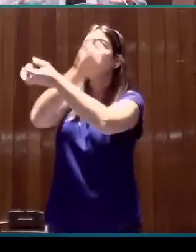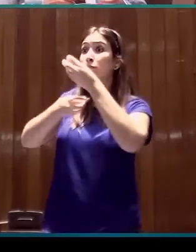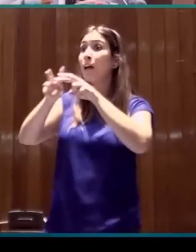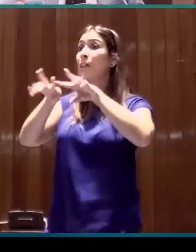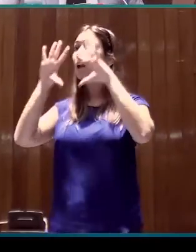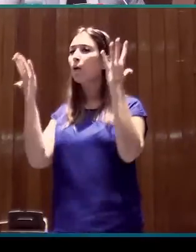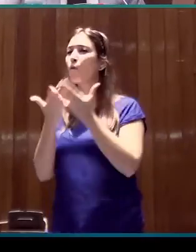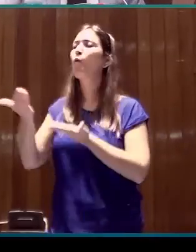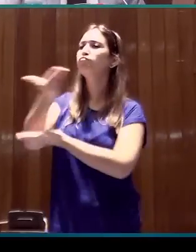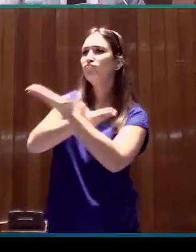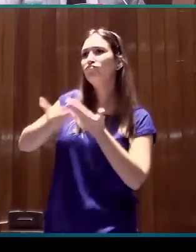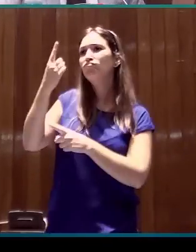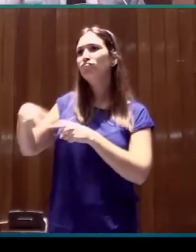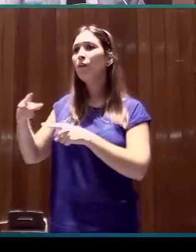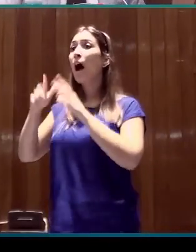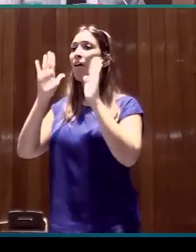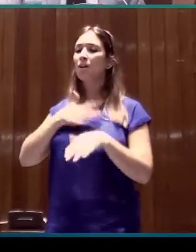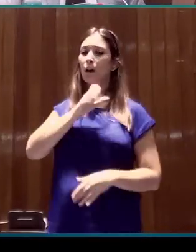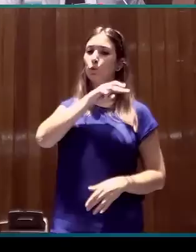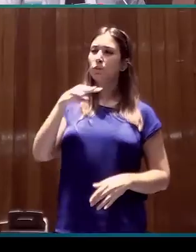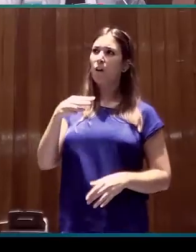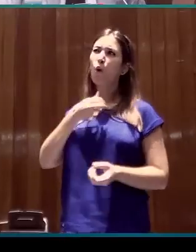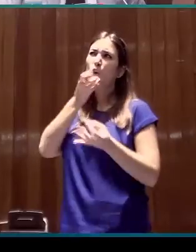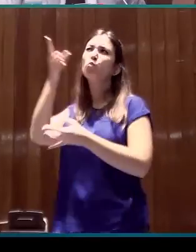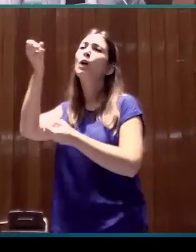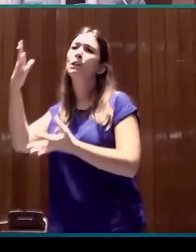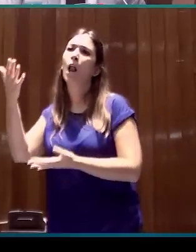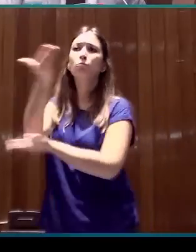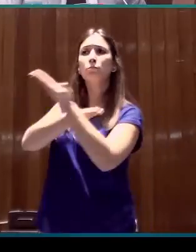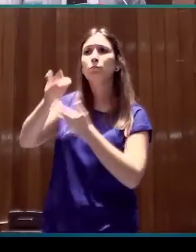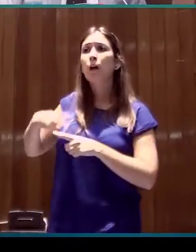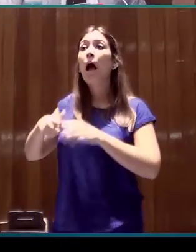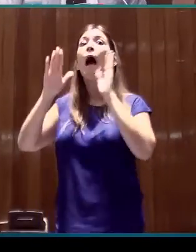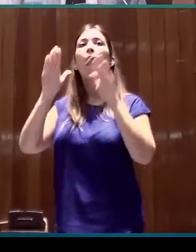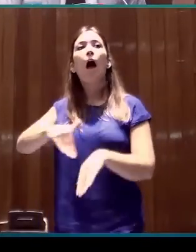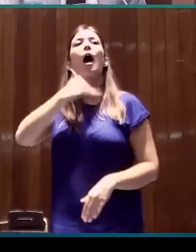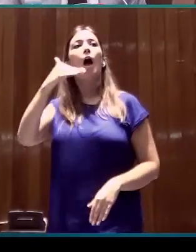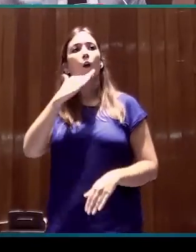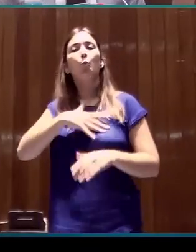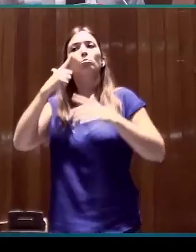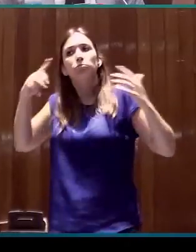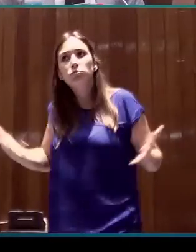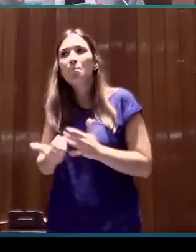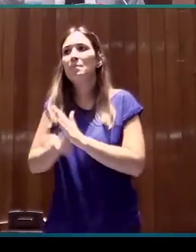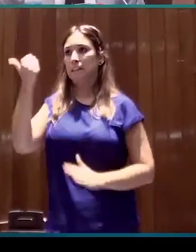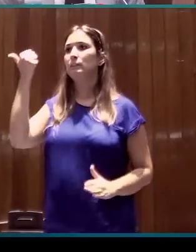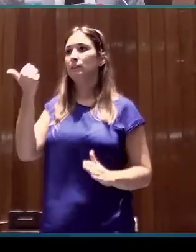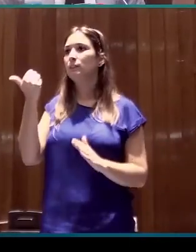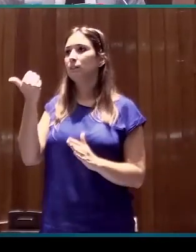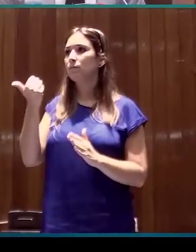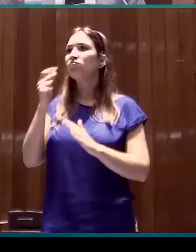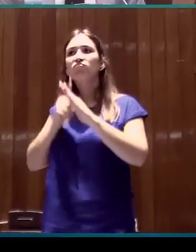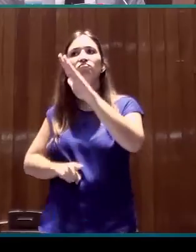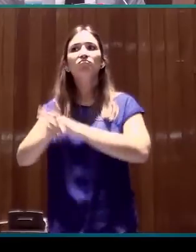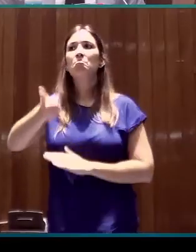y intercambiamos resultados de trabajo con otros grupos que están en situaciones parecidas, podremos potenciar mucho